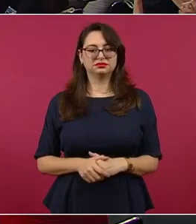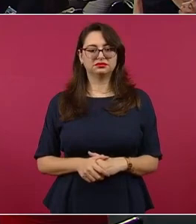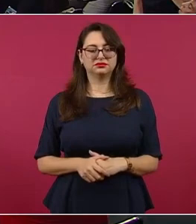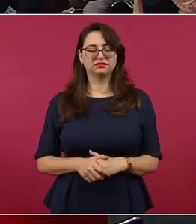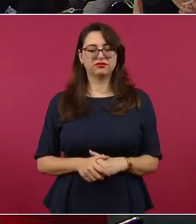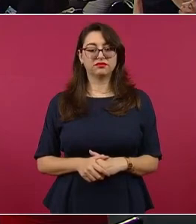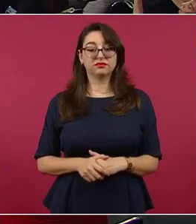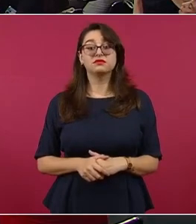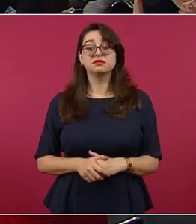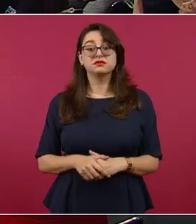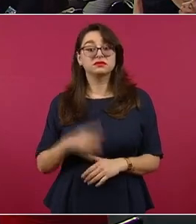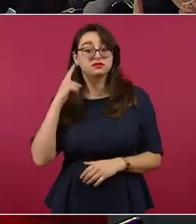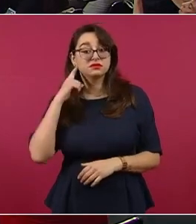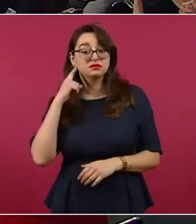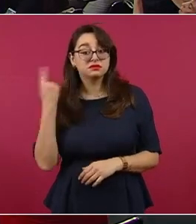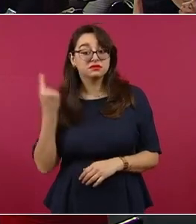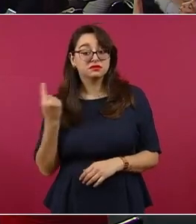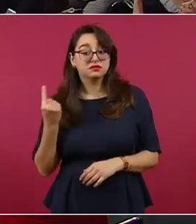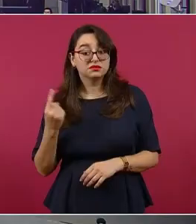¿Mande?